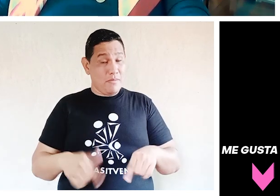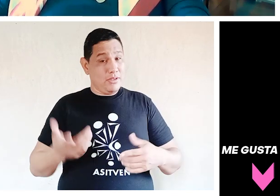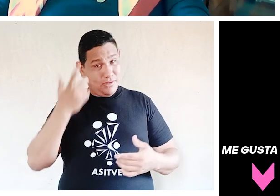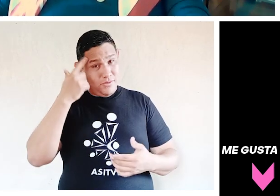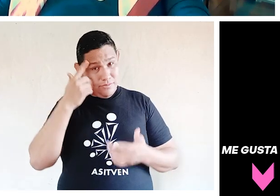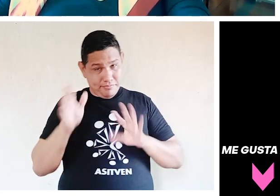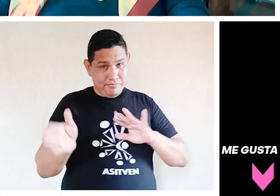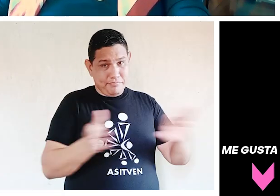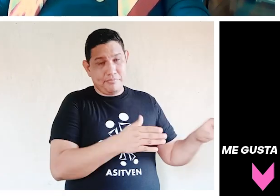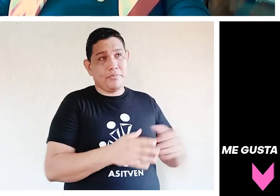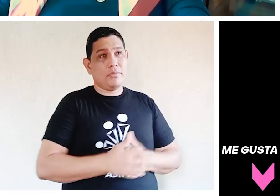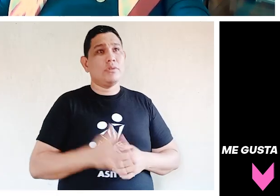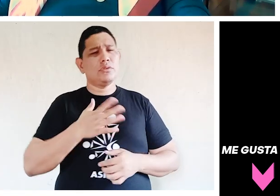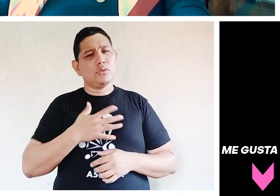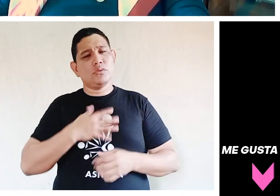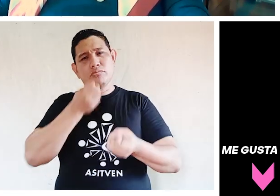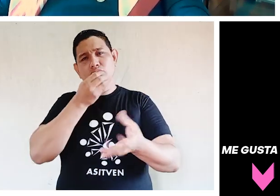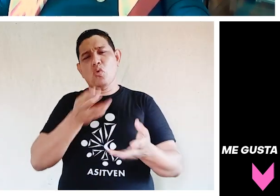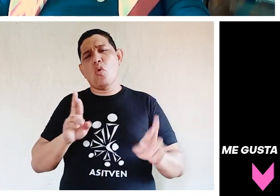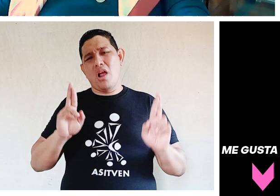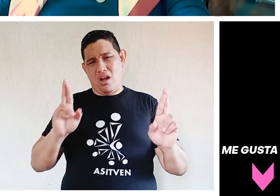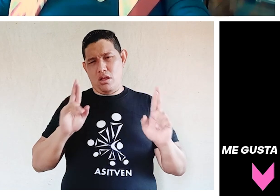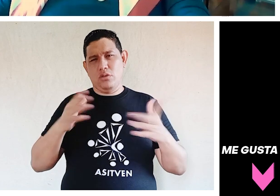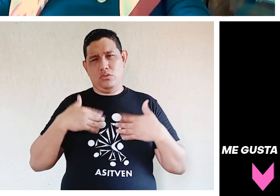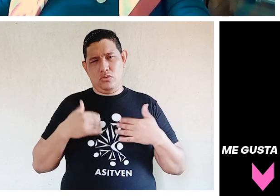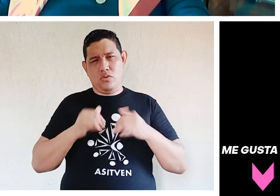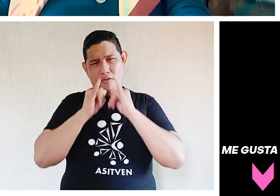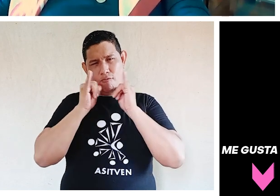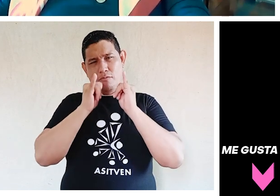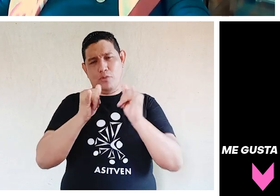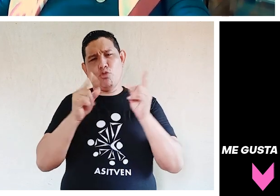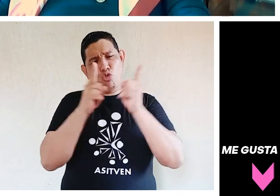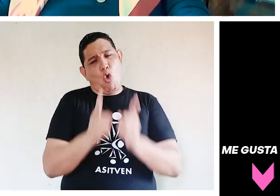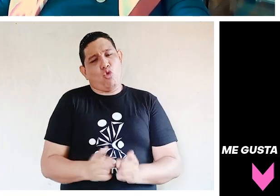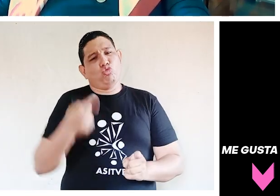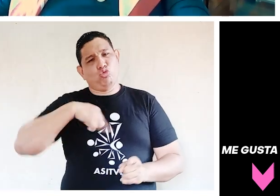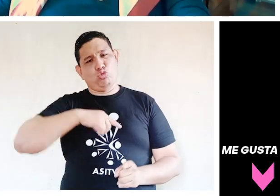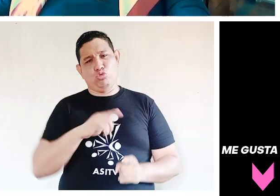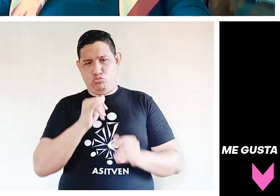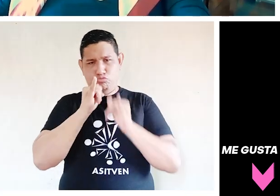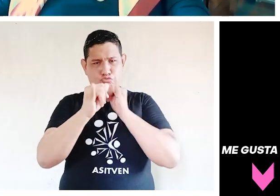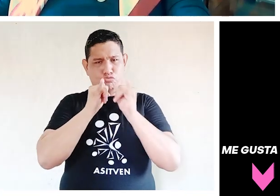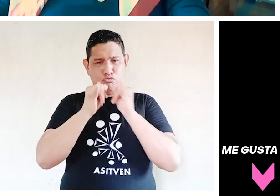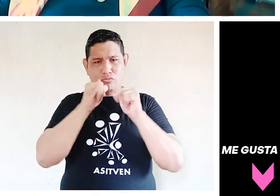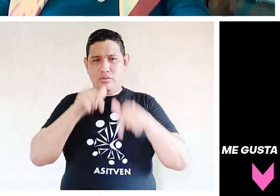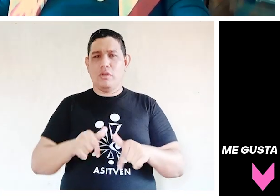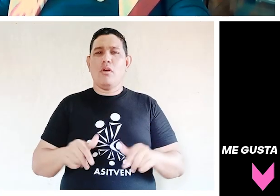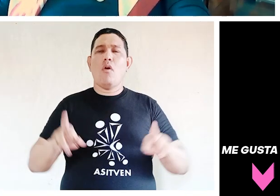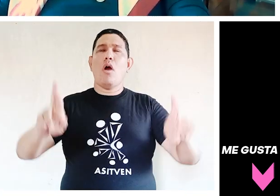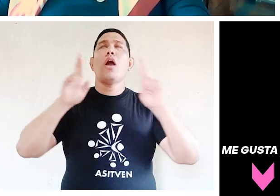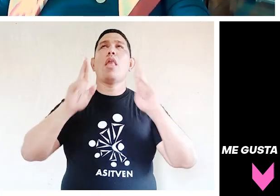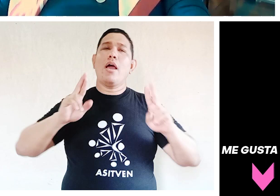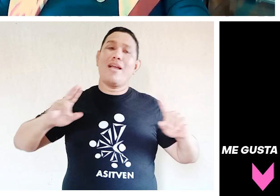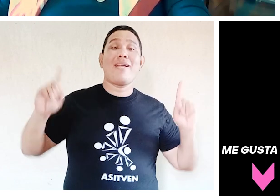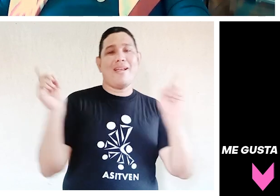comentarles que ojalá este mensaje, este ratico que hemos pasado con ustedes, cambie la